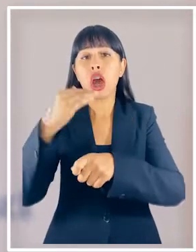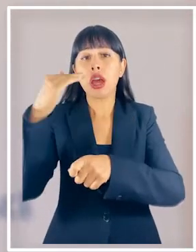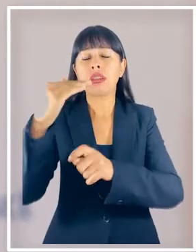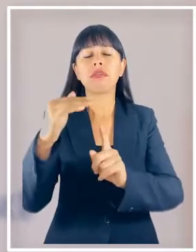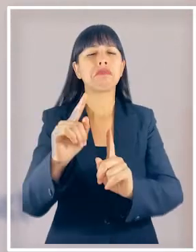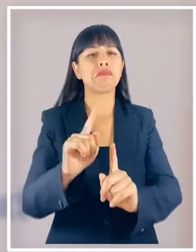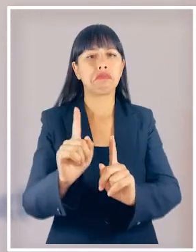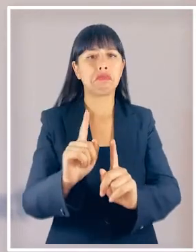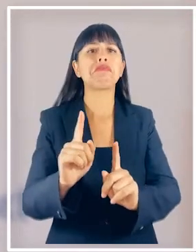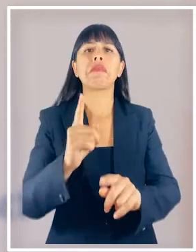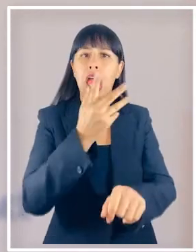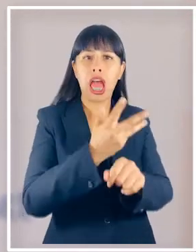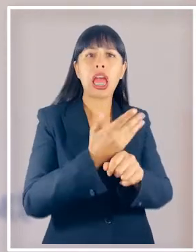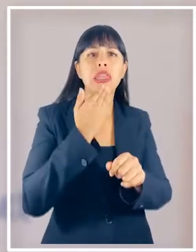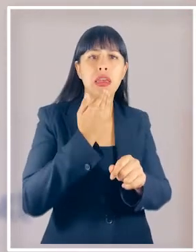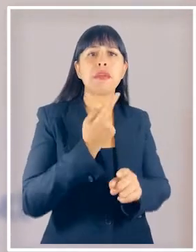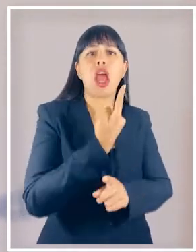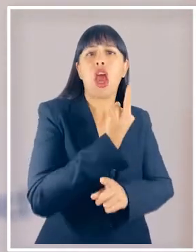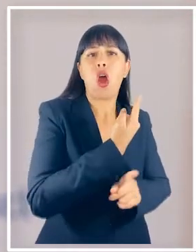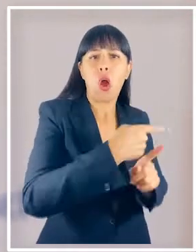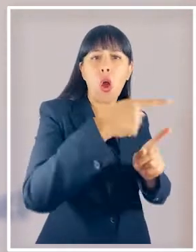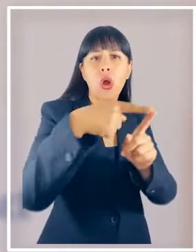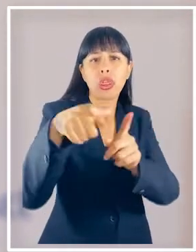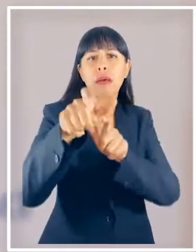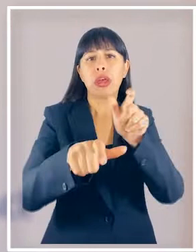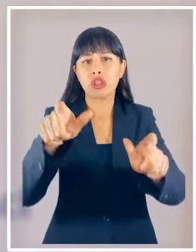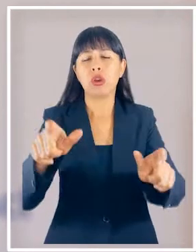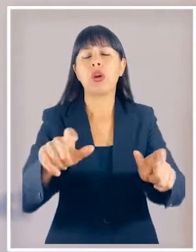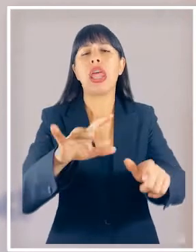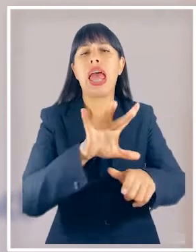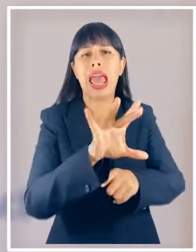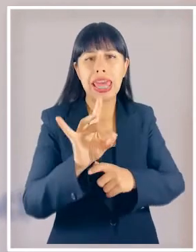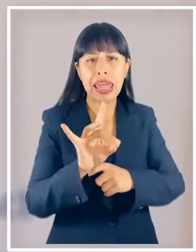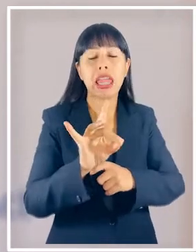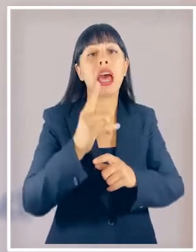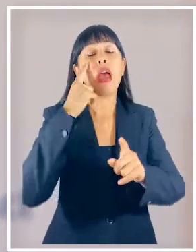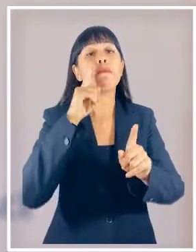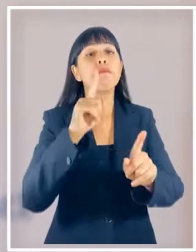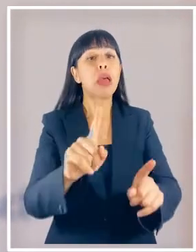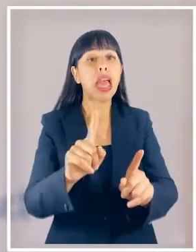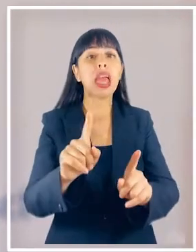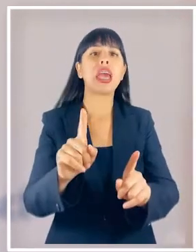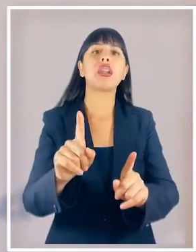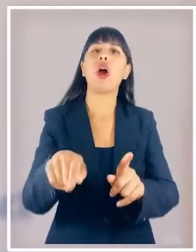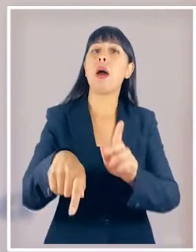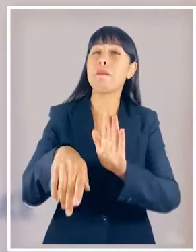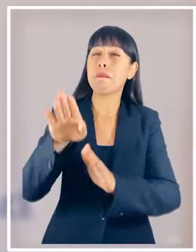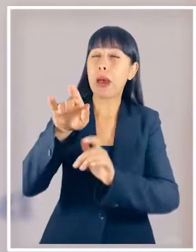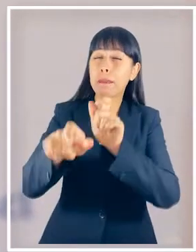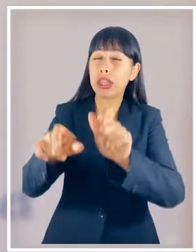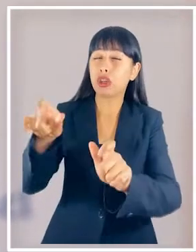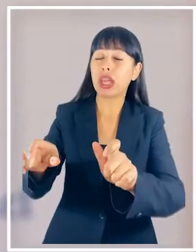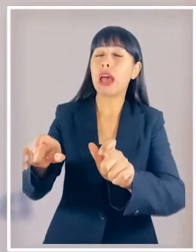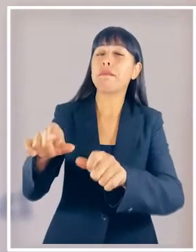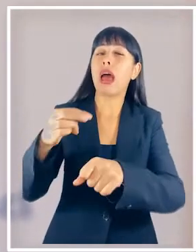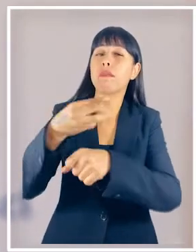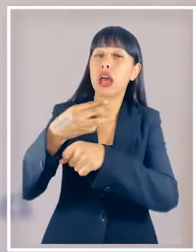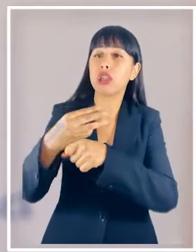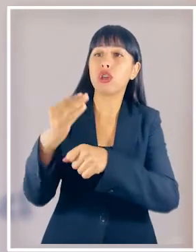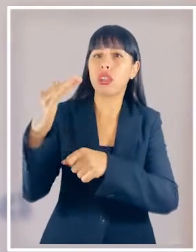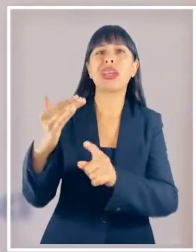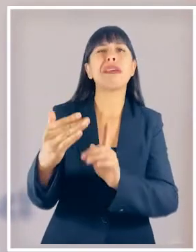es una situación más compleja cuando se presenta a las personas de mayor edad